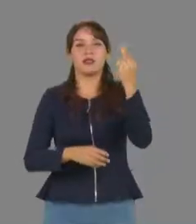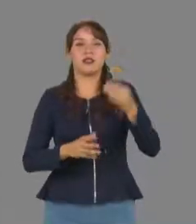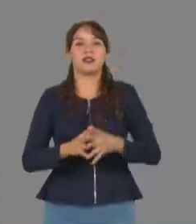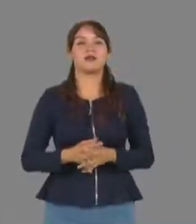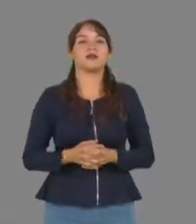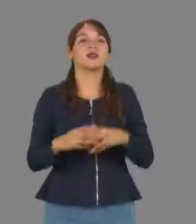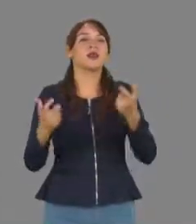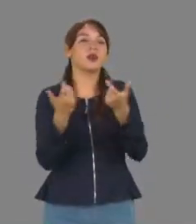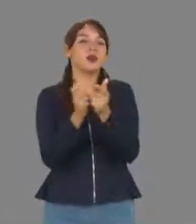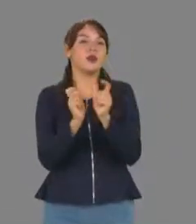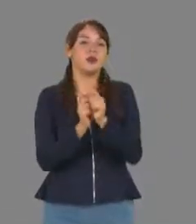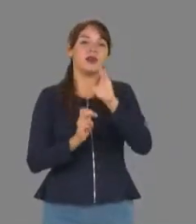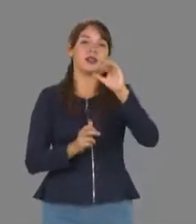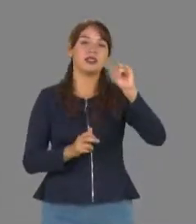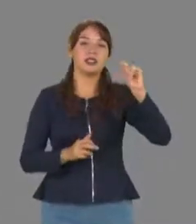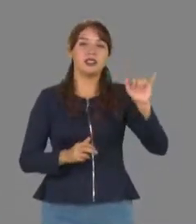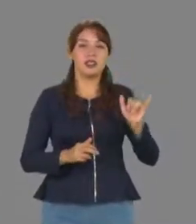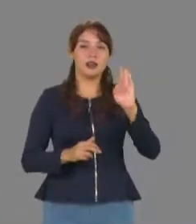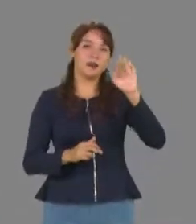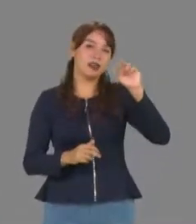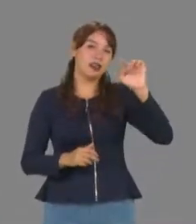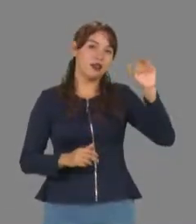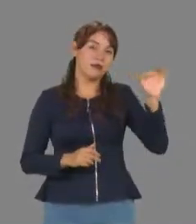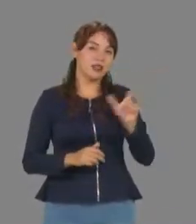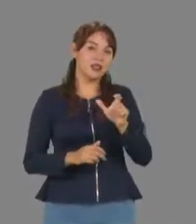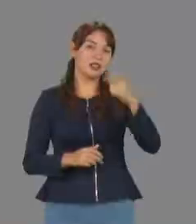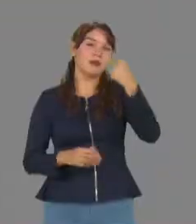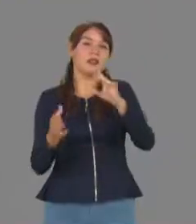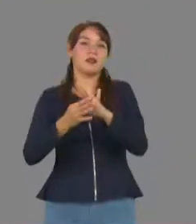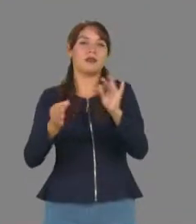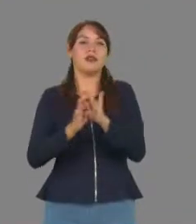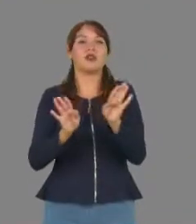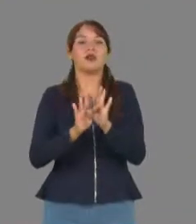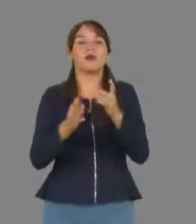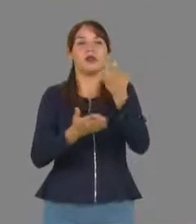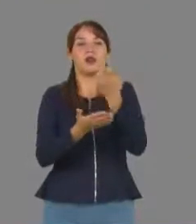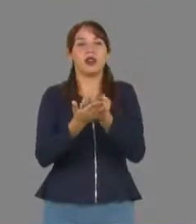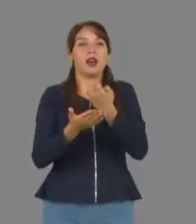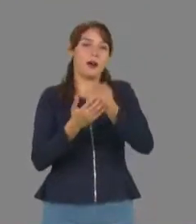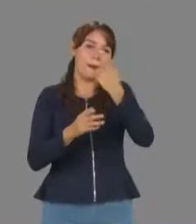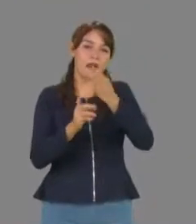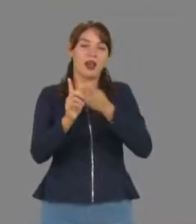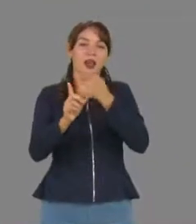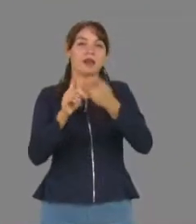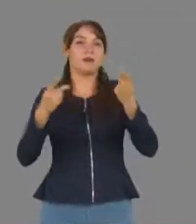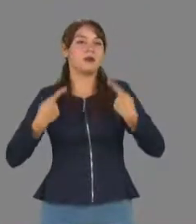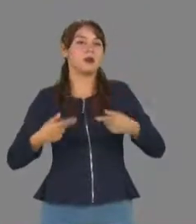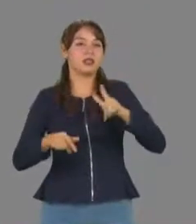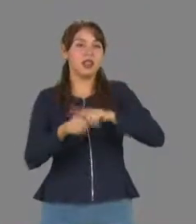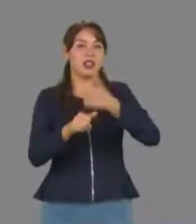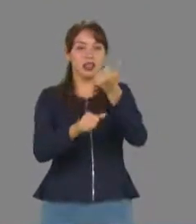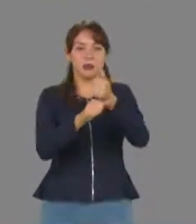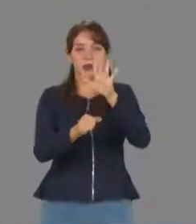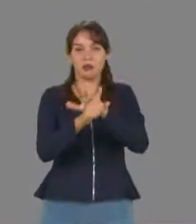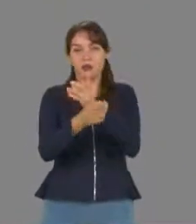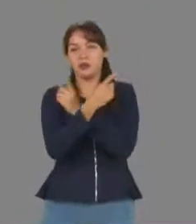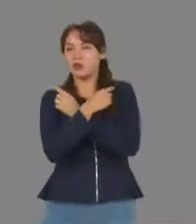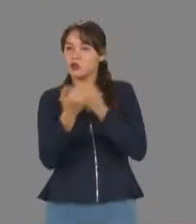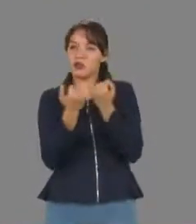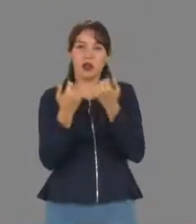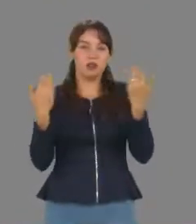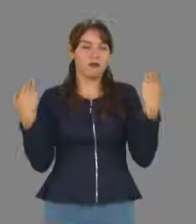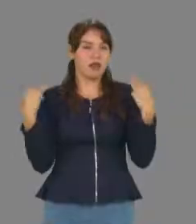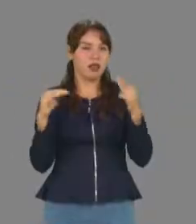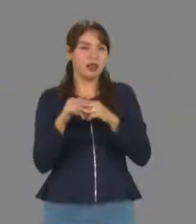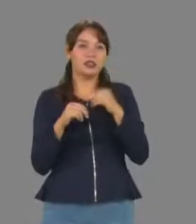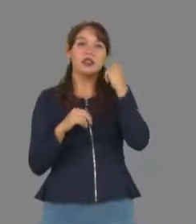El Grupo City Banamex disertó la Conferencia de Finanzas Personales, dirigida a alumnos y personal administrativo y docente de la Universidad Autónoma de